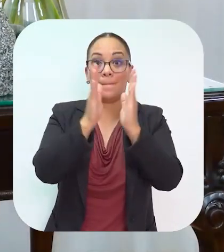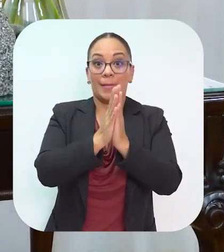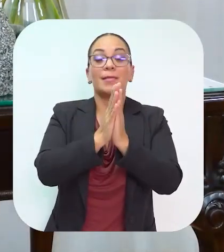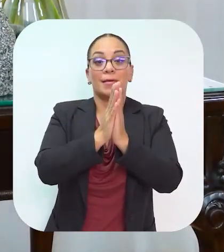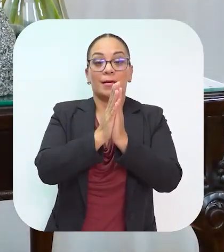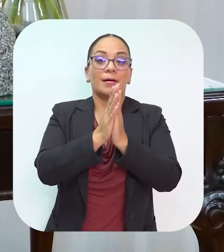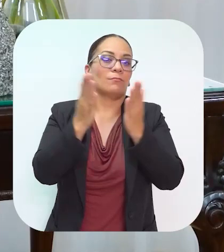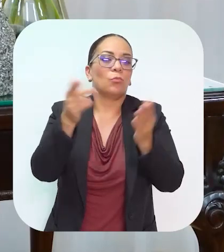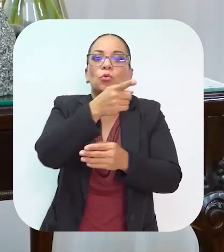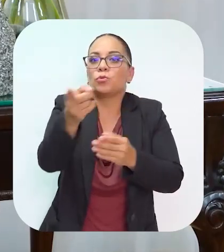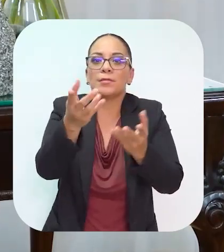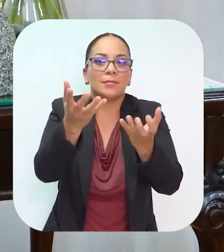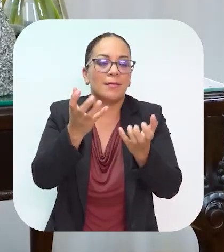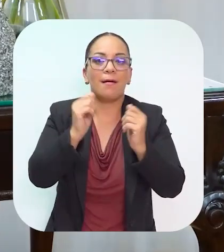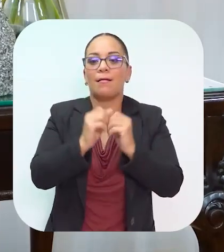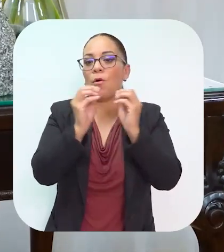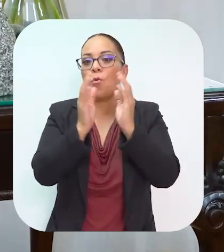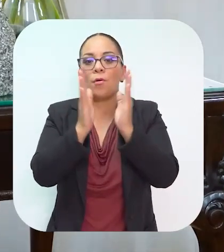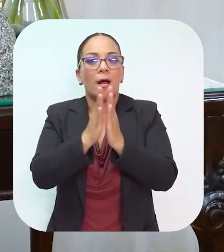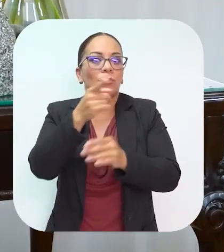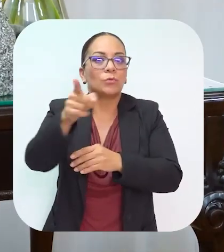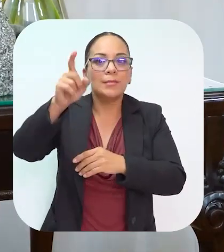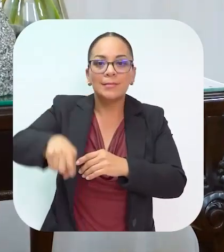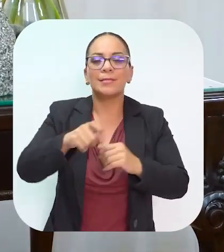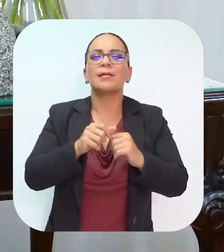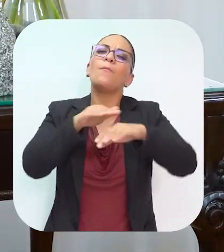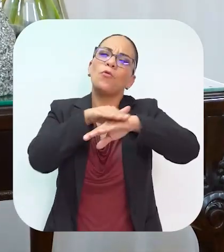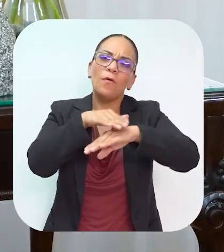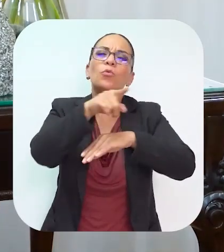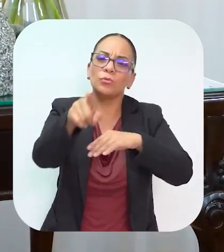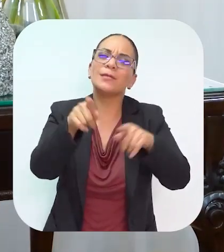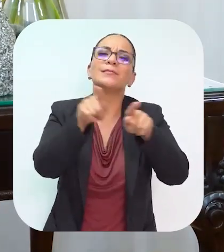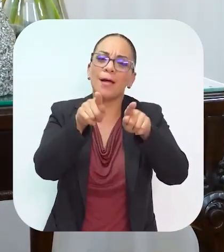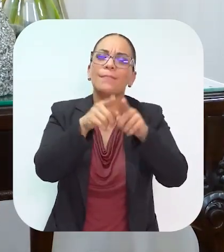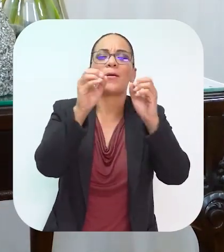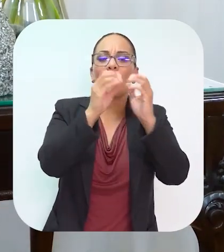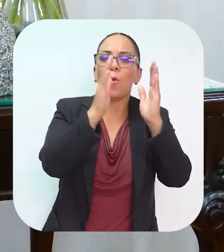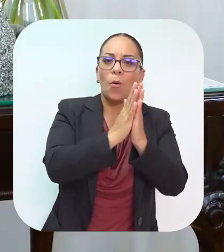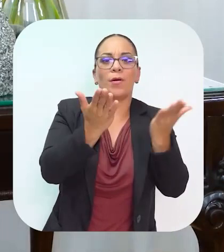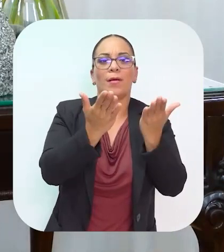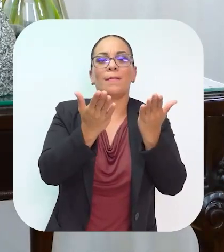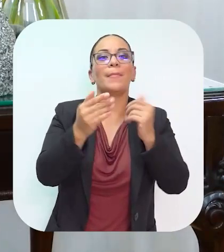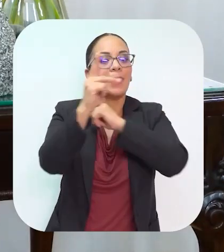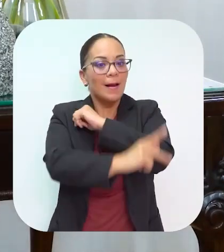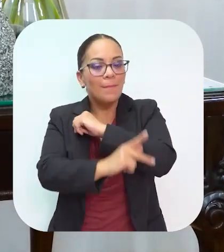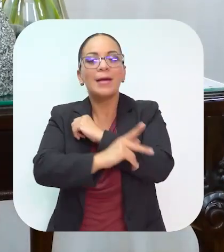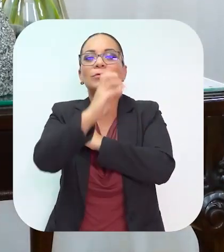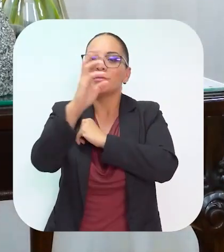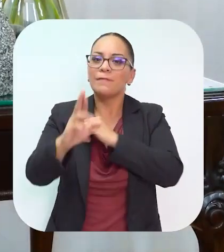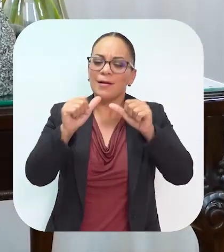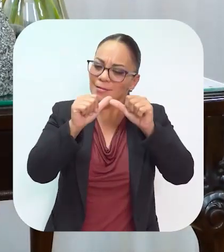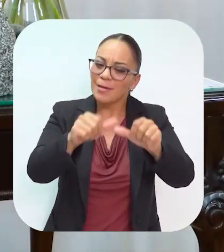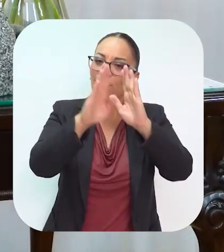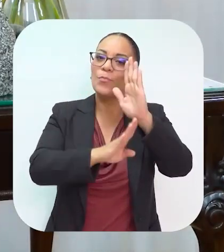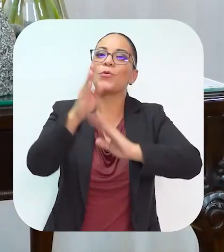van a pedir a la Virgencita por lo que quieran y lo que necesiten, incluyan por favor que Costa Rica